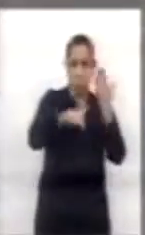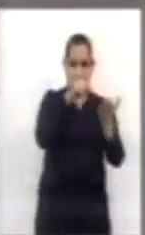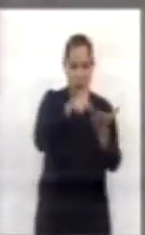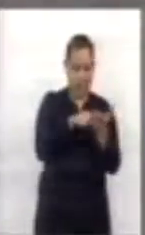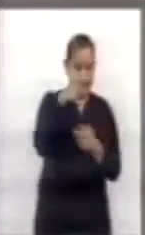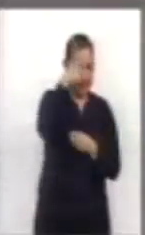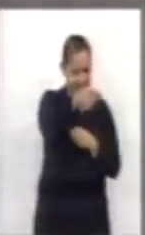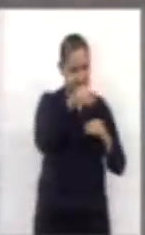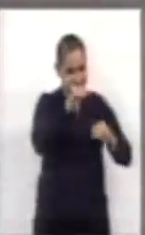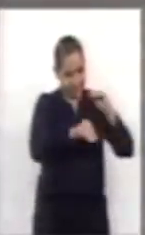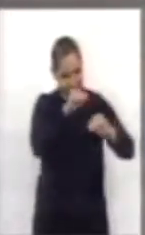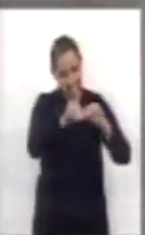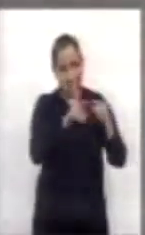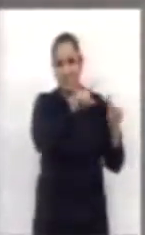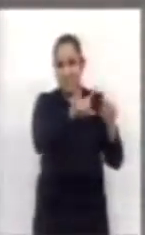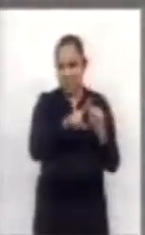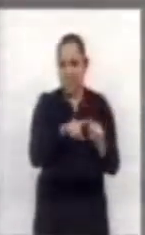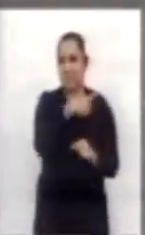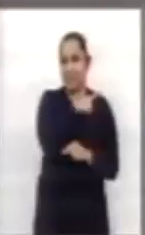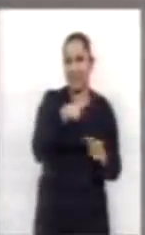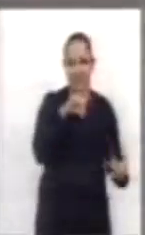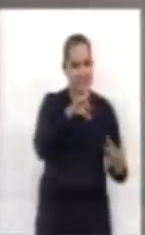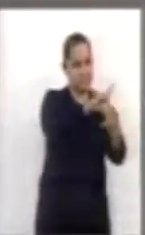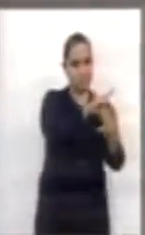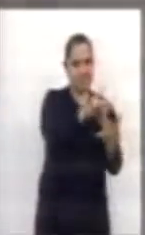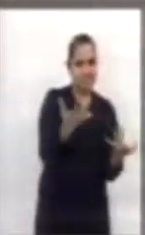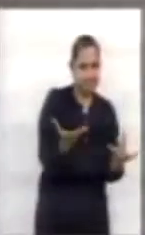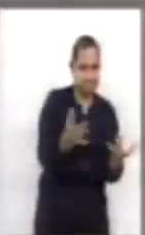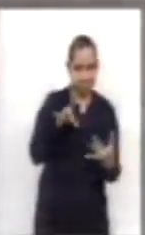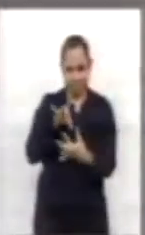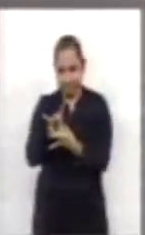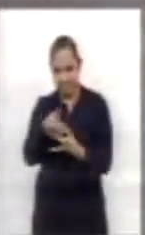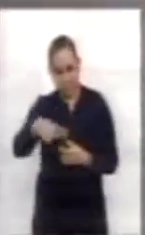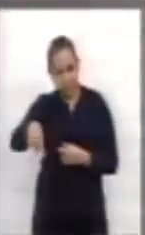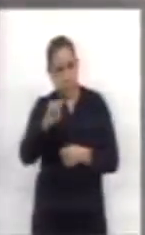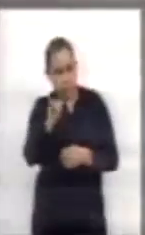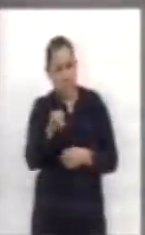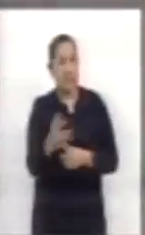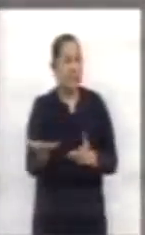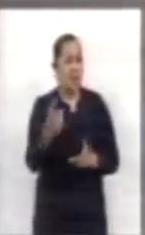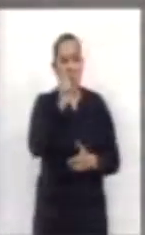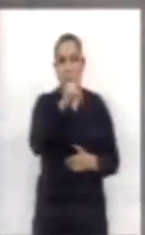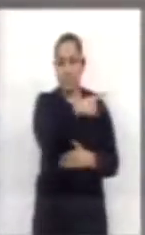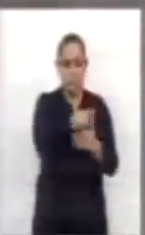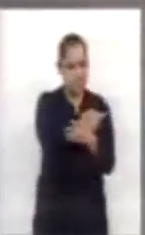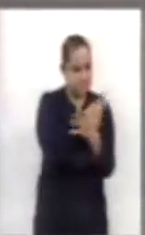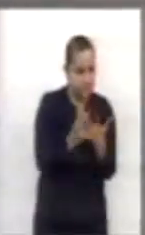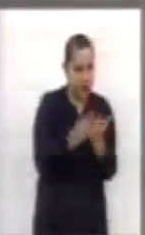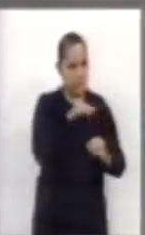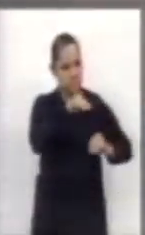necesario implementar estos principios en la política social. Pero al momento de la planeación de la política